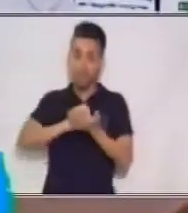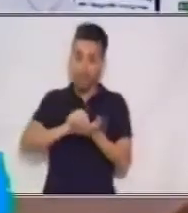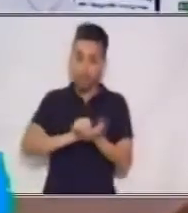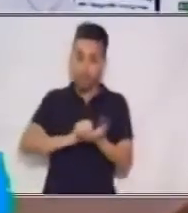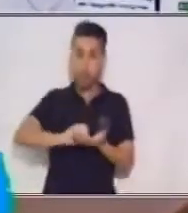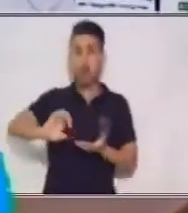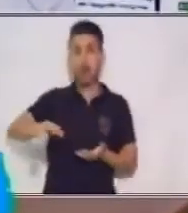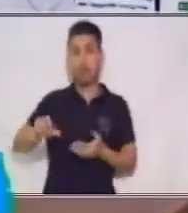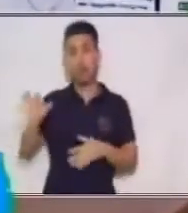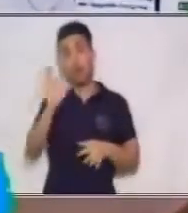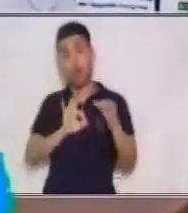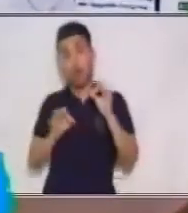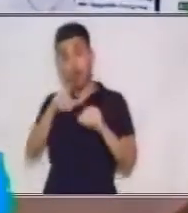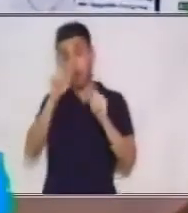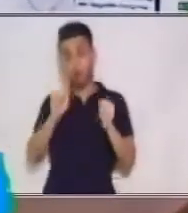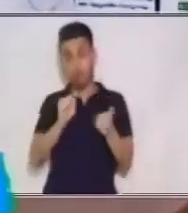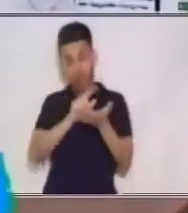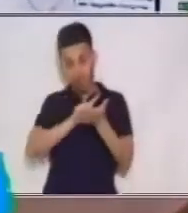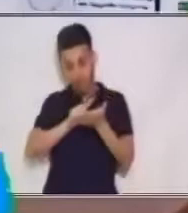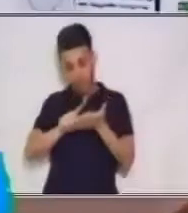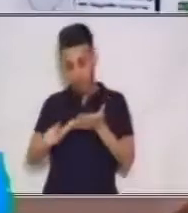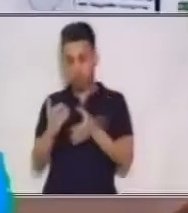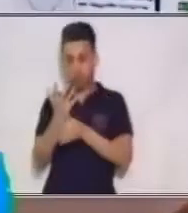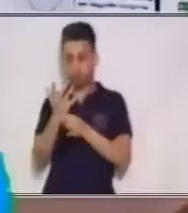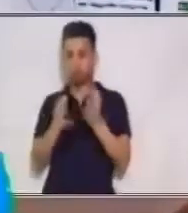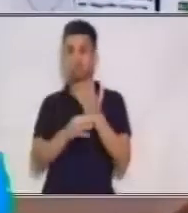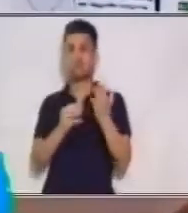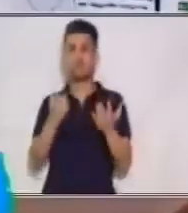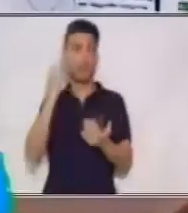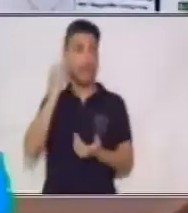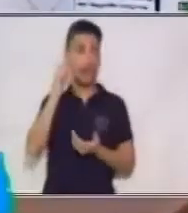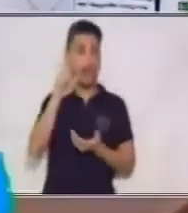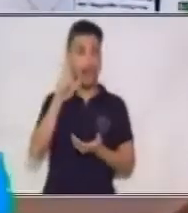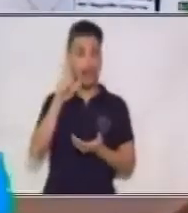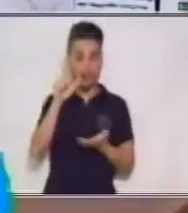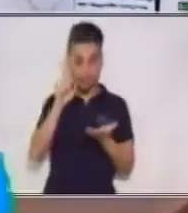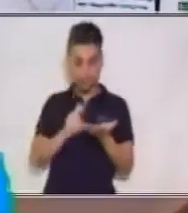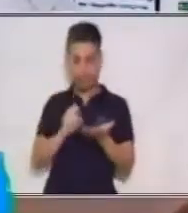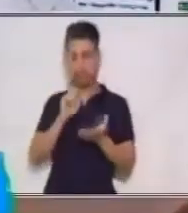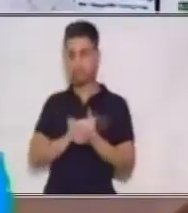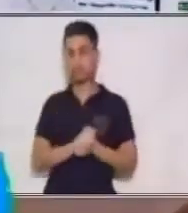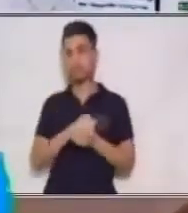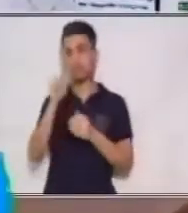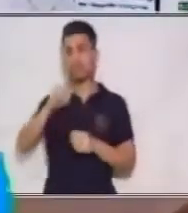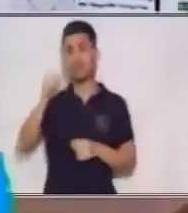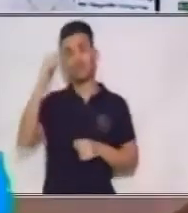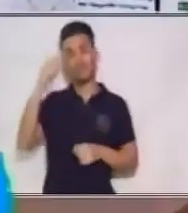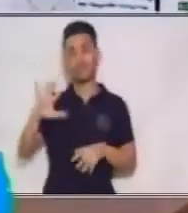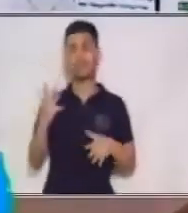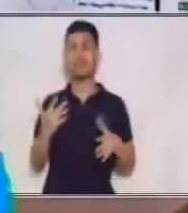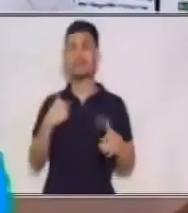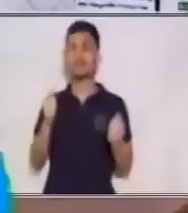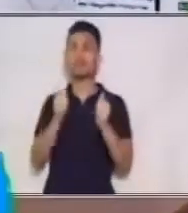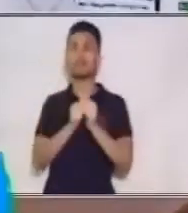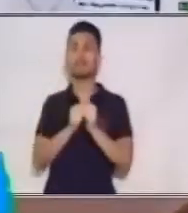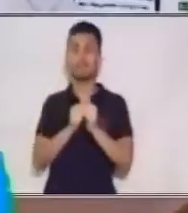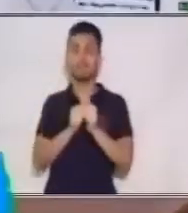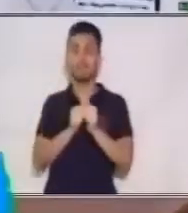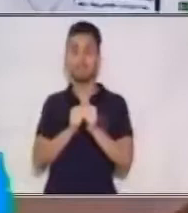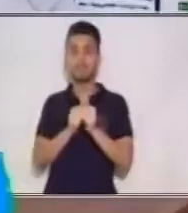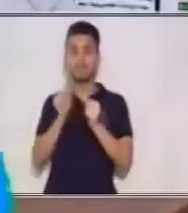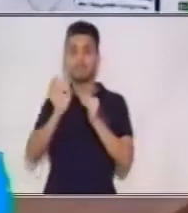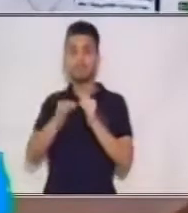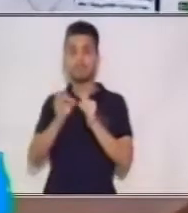jabón o que las desinfectes con algún gel. Bienvenido, el día de hoy nos acompaña en la